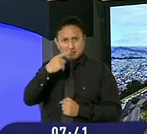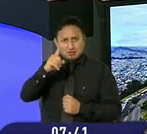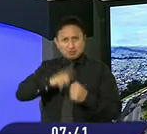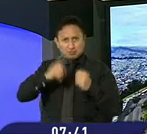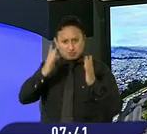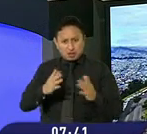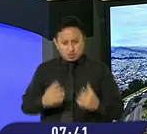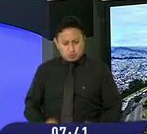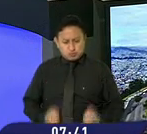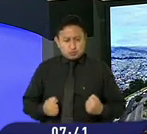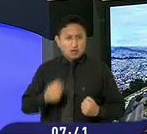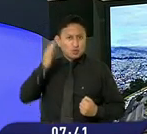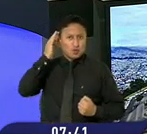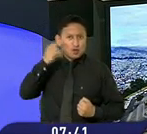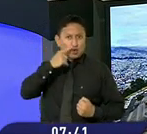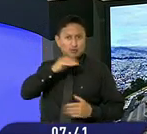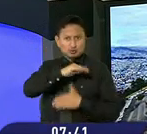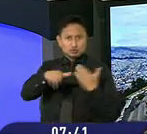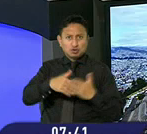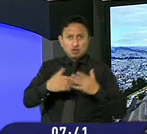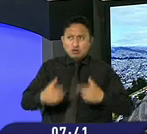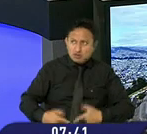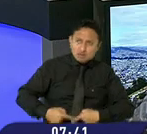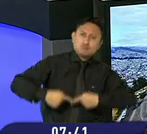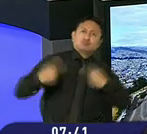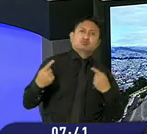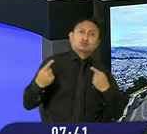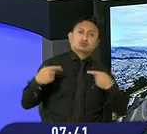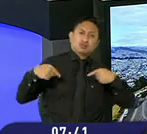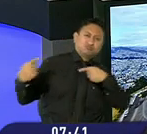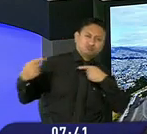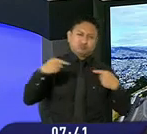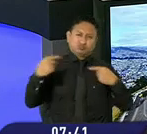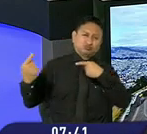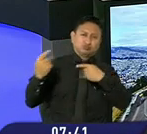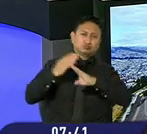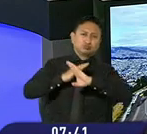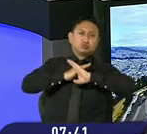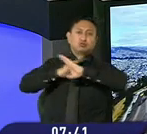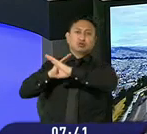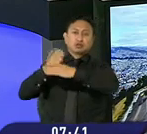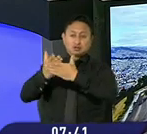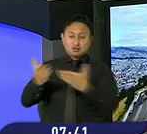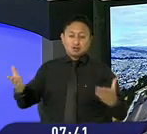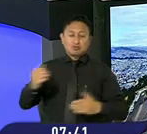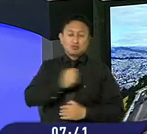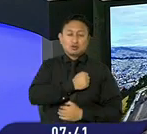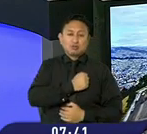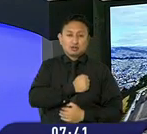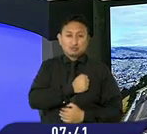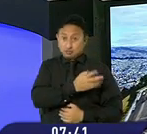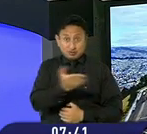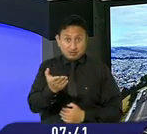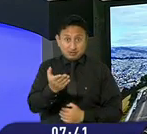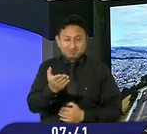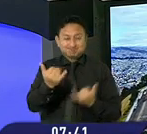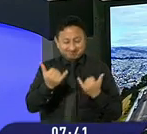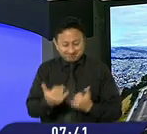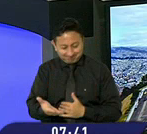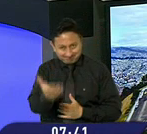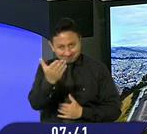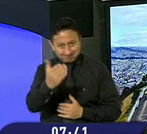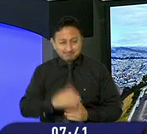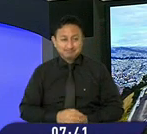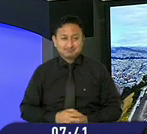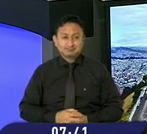tenacidad de mujeres, hombres, niños y ancianos que pelearon en defensa de su territorio. No lo conocía. Le invitamos